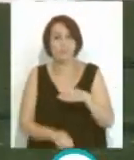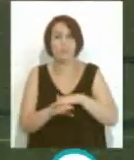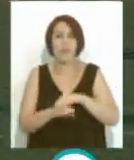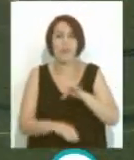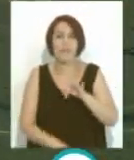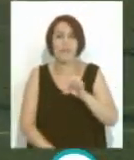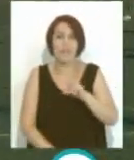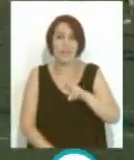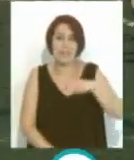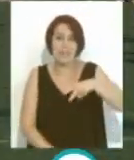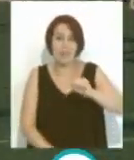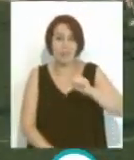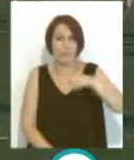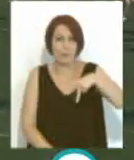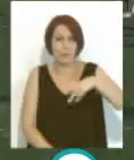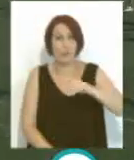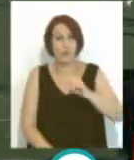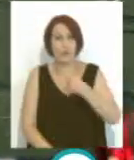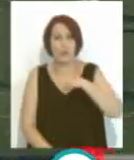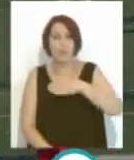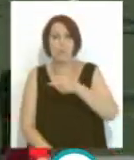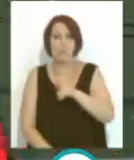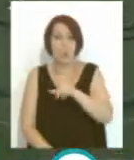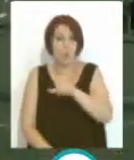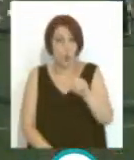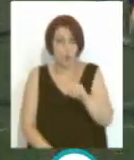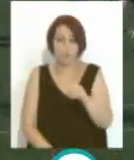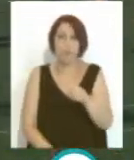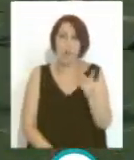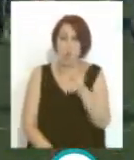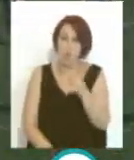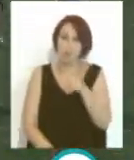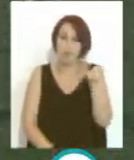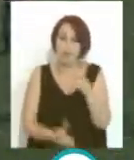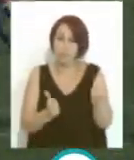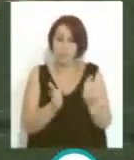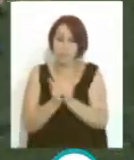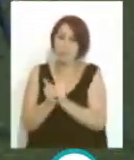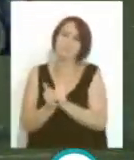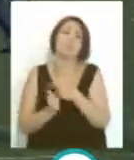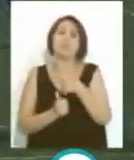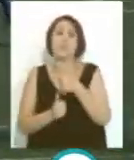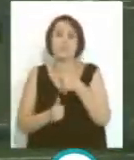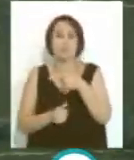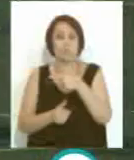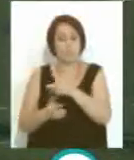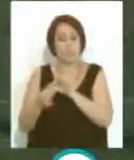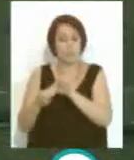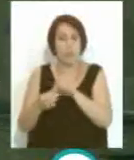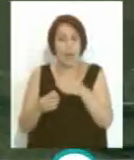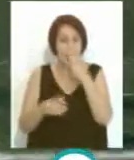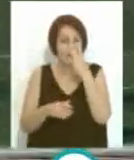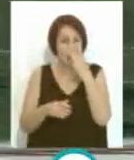alma mater, Bullo que fuera portero también del Racing Club portuense, también muy relacionado con el mundo del carnaval como ustedes dos. Sí, sí.